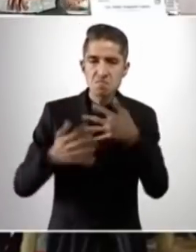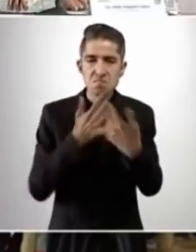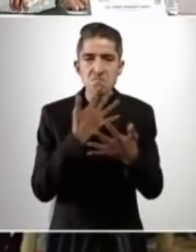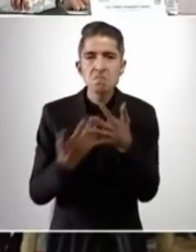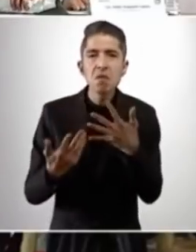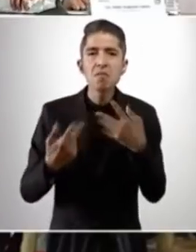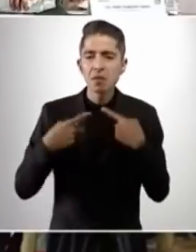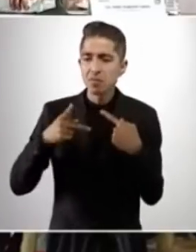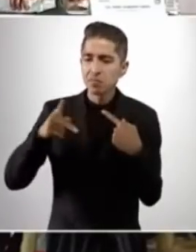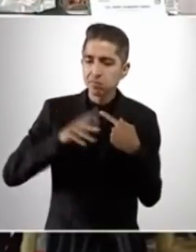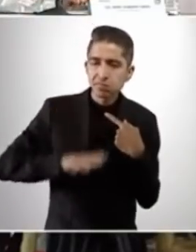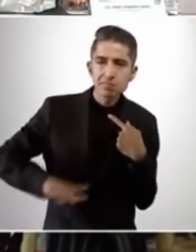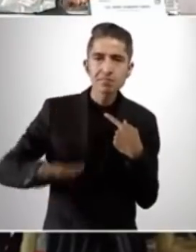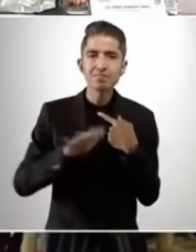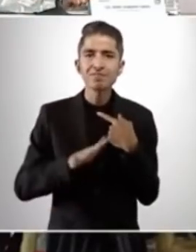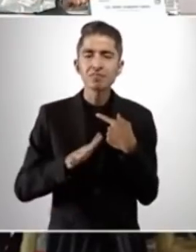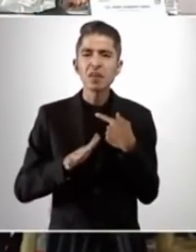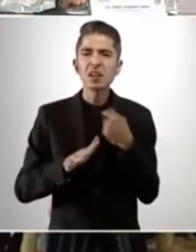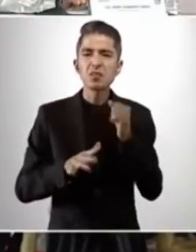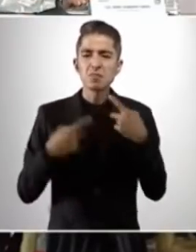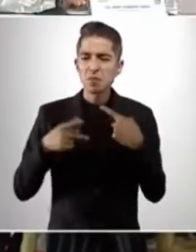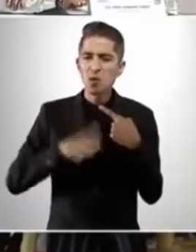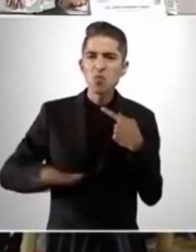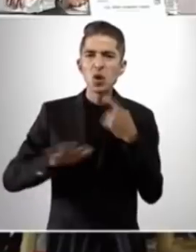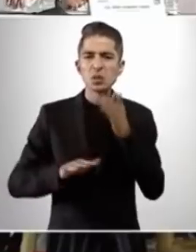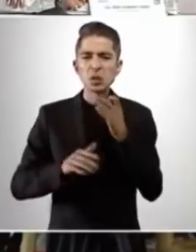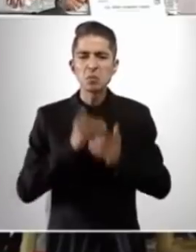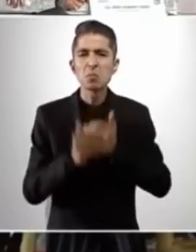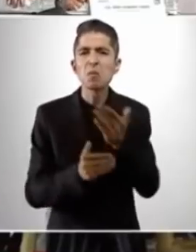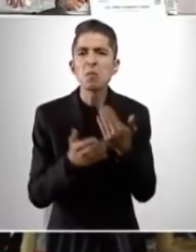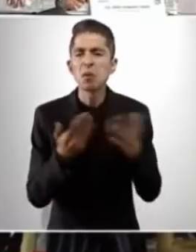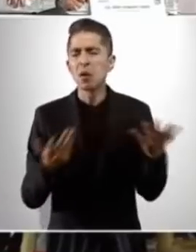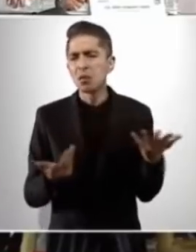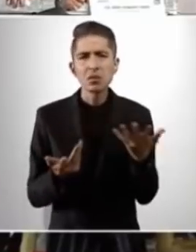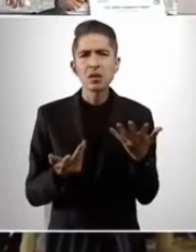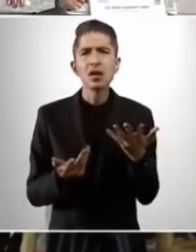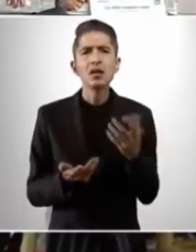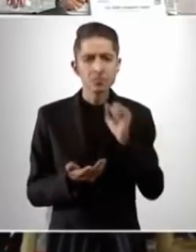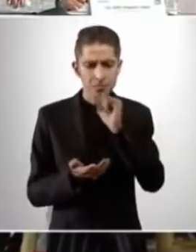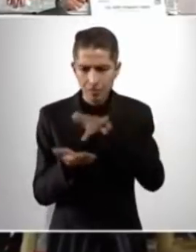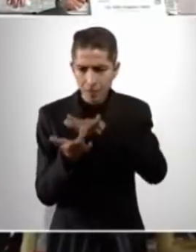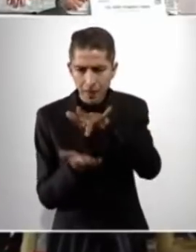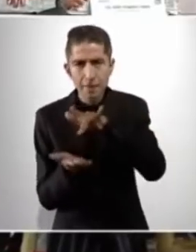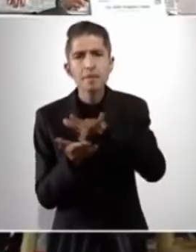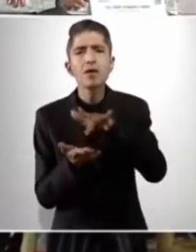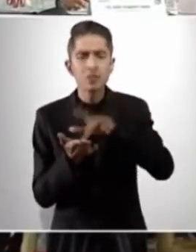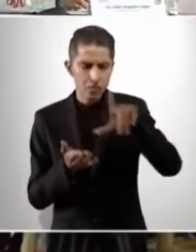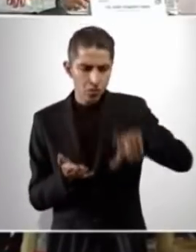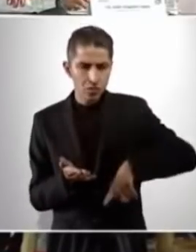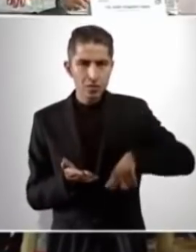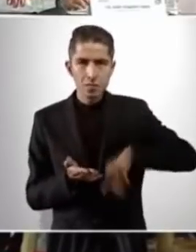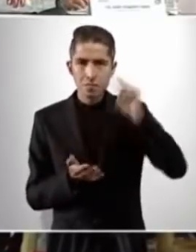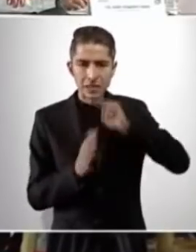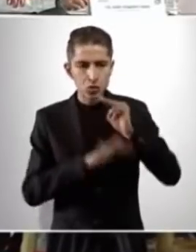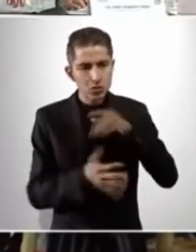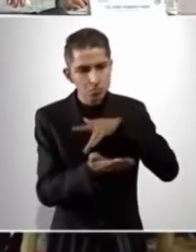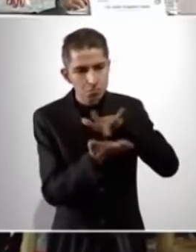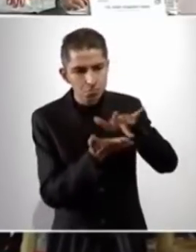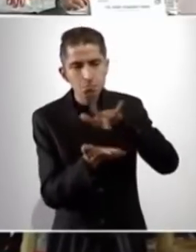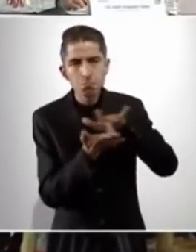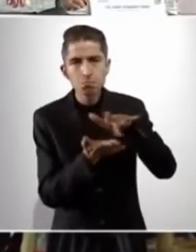un pueblo progresista, y que vamos a apoyar al gobernador de Michoacán